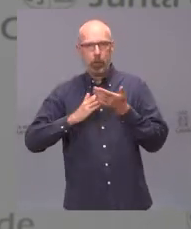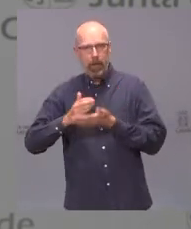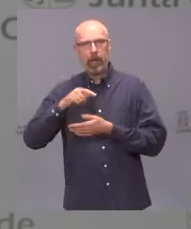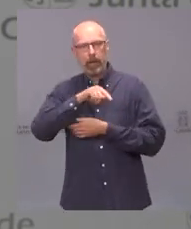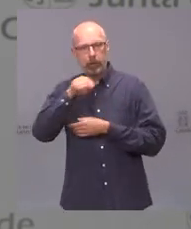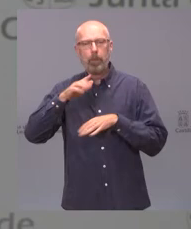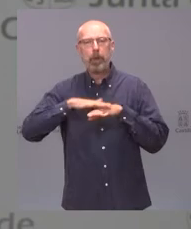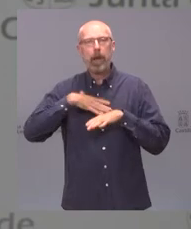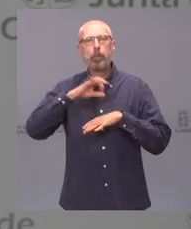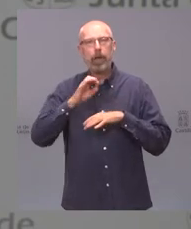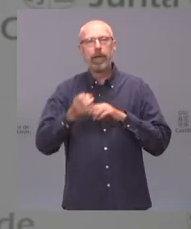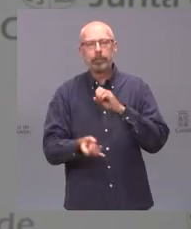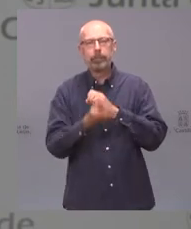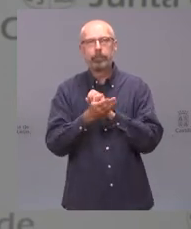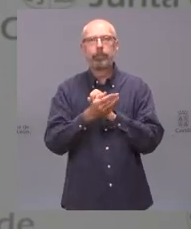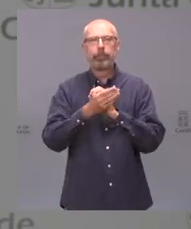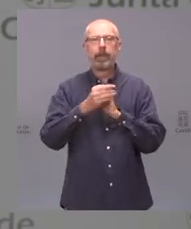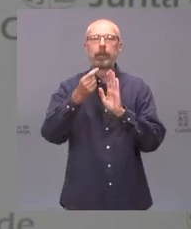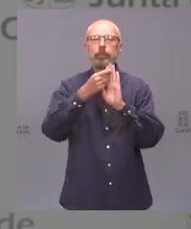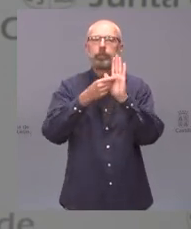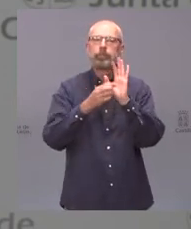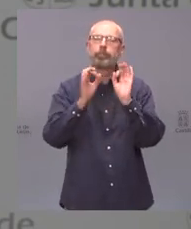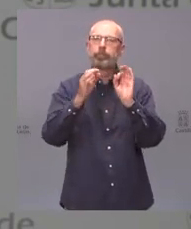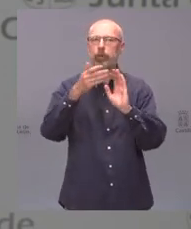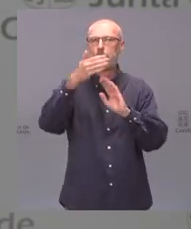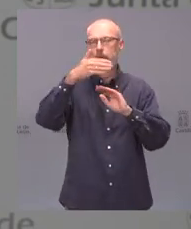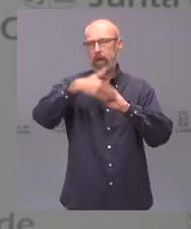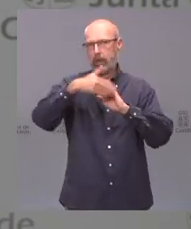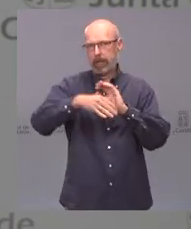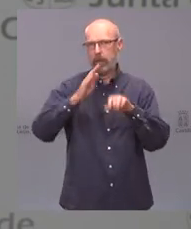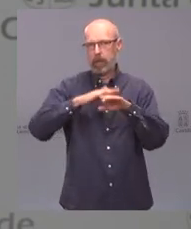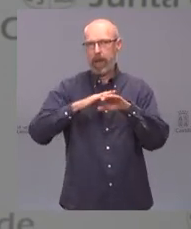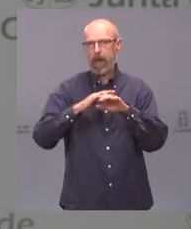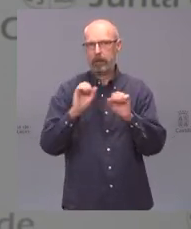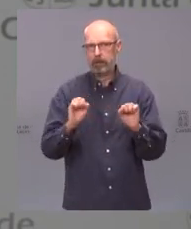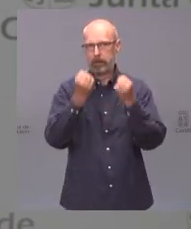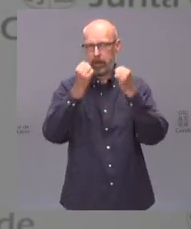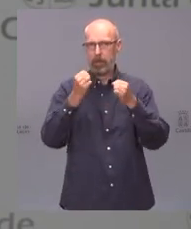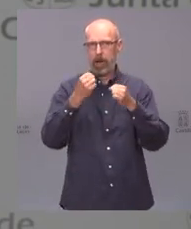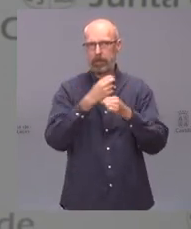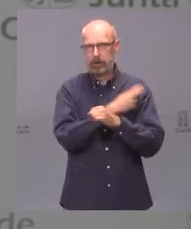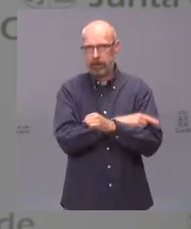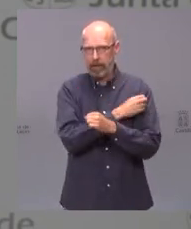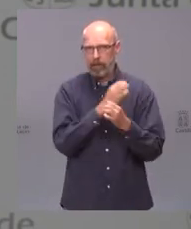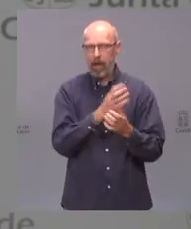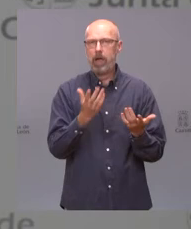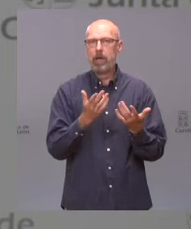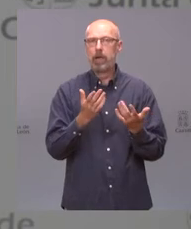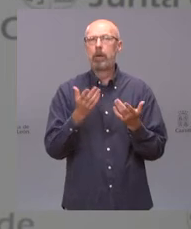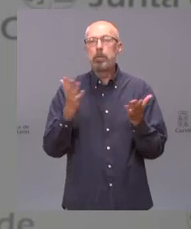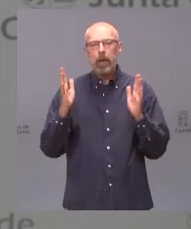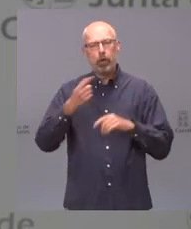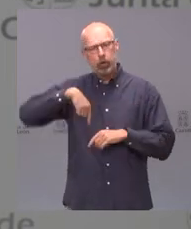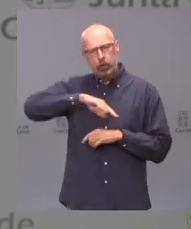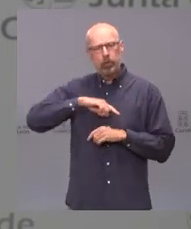sanitarias lo que hemos echado en falta y eso creo que lo hemos mantenido como partido político desde el primer día hasta el último y lo